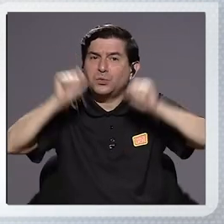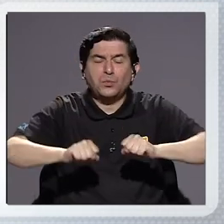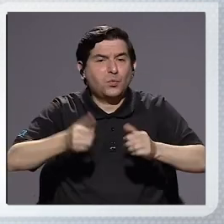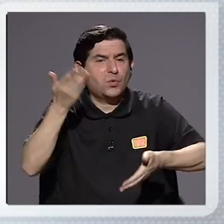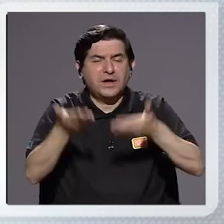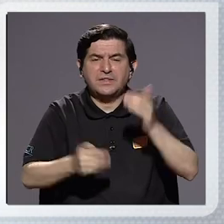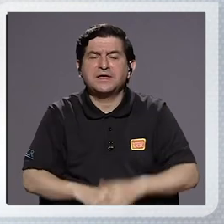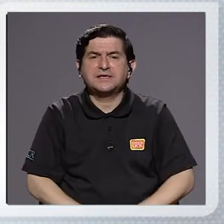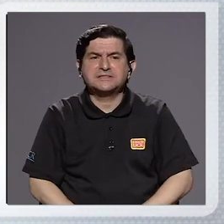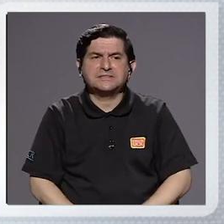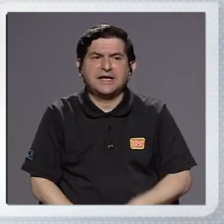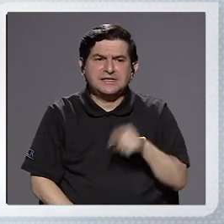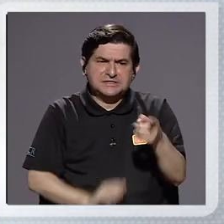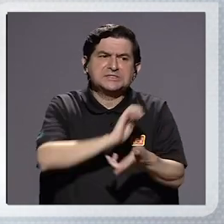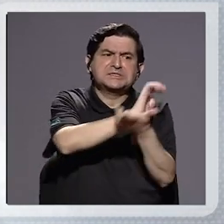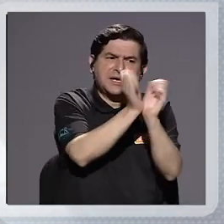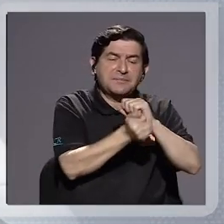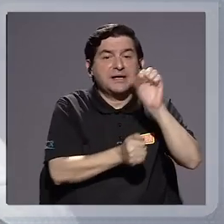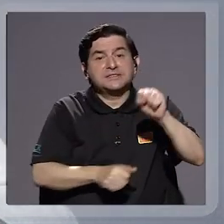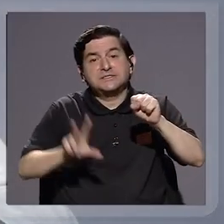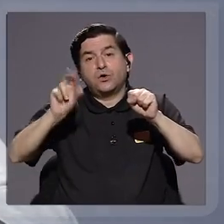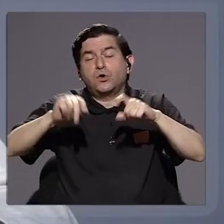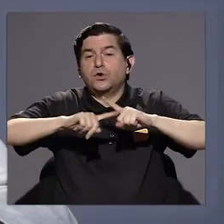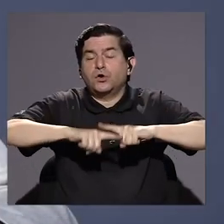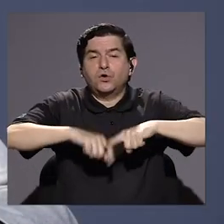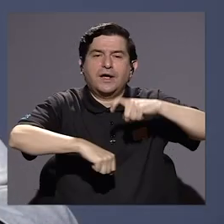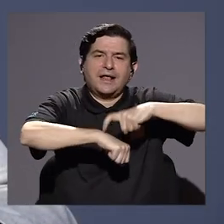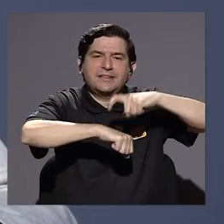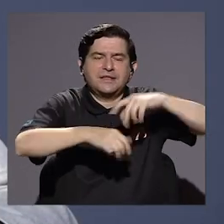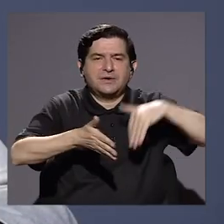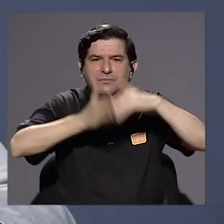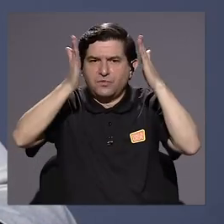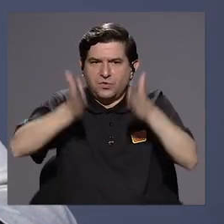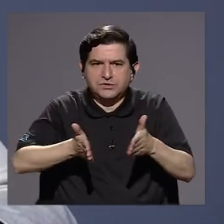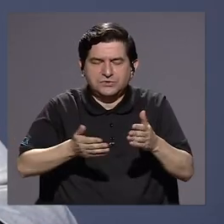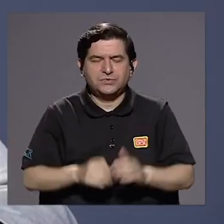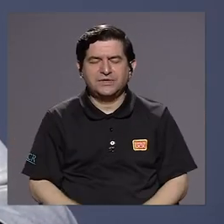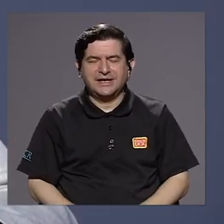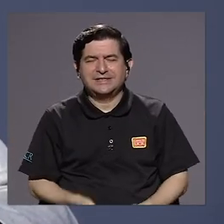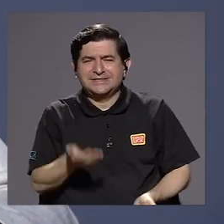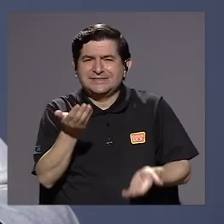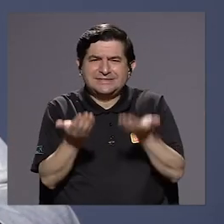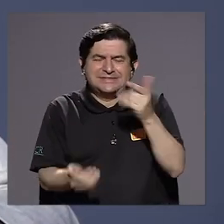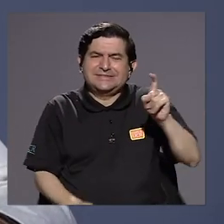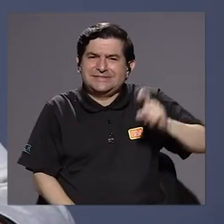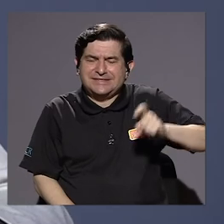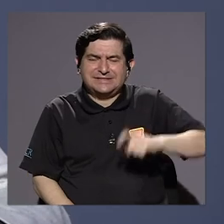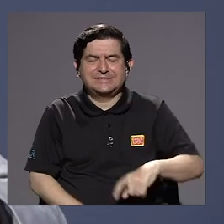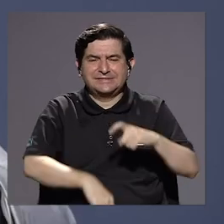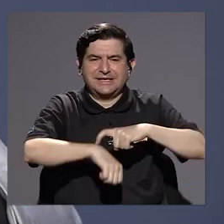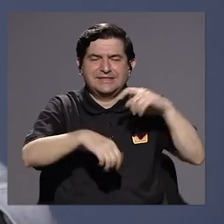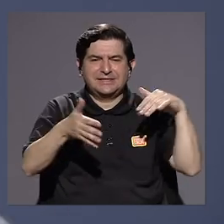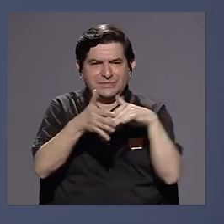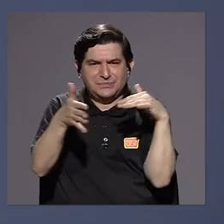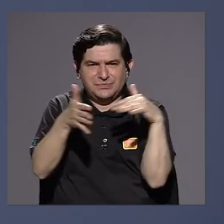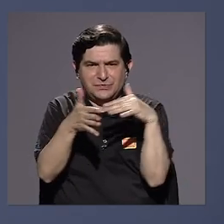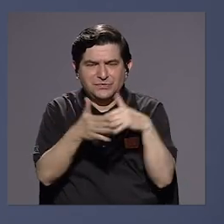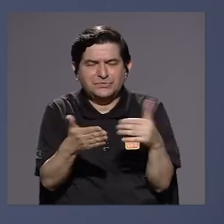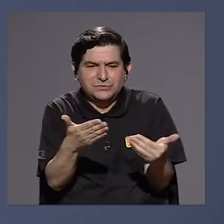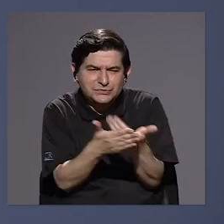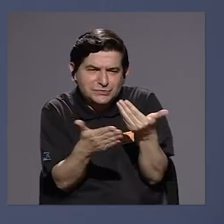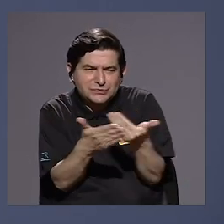reversible o irreversible de acuerdo al tiempo que los estudiantes puedan tomar en época escolar un